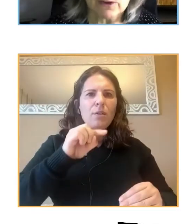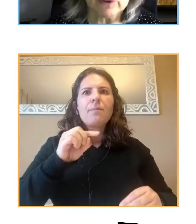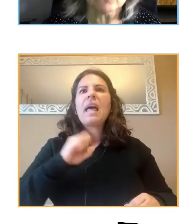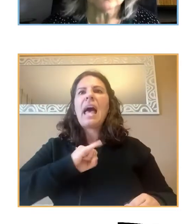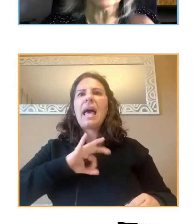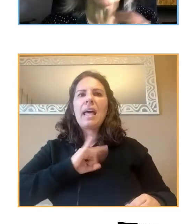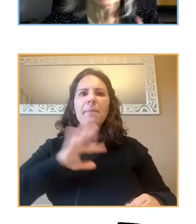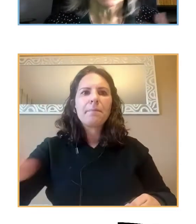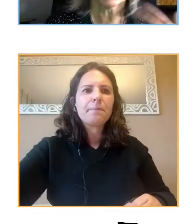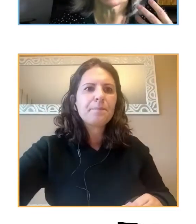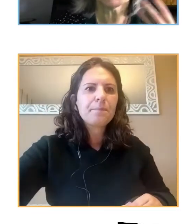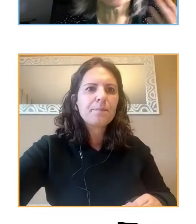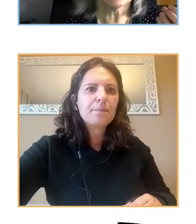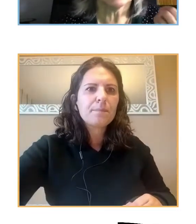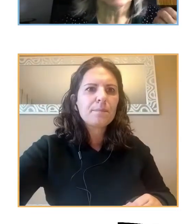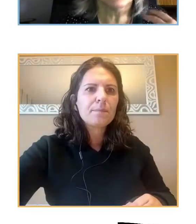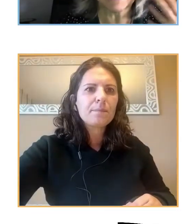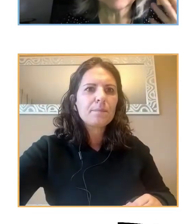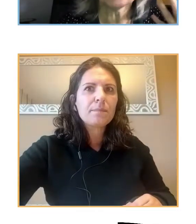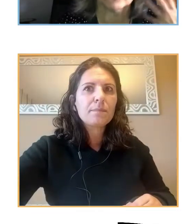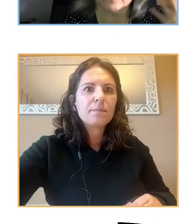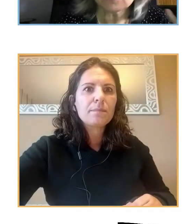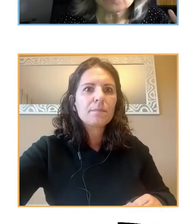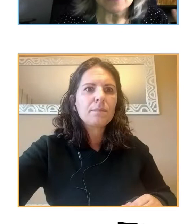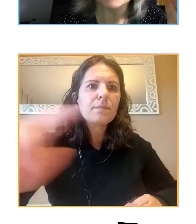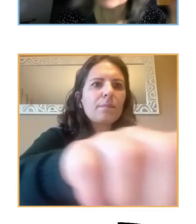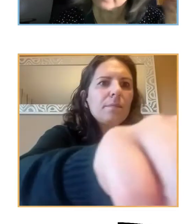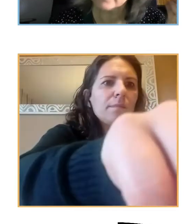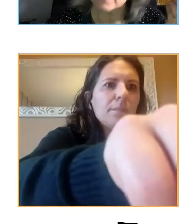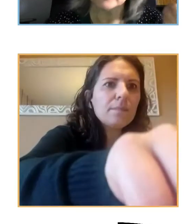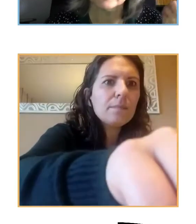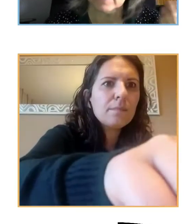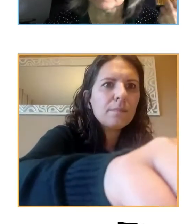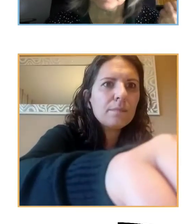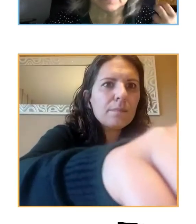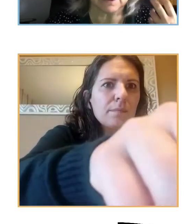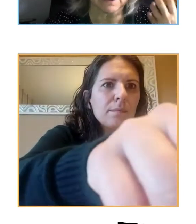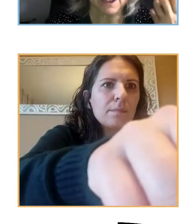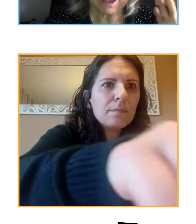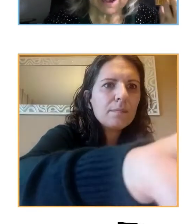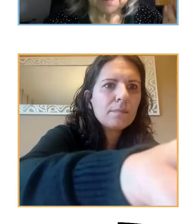realizado un estudio en que han visto lo mismo, han relacionado esta